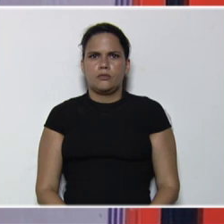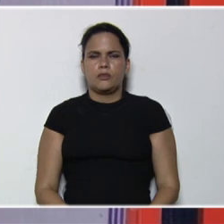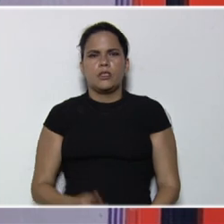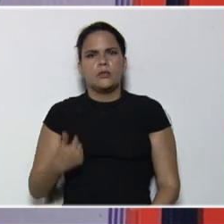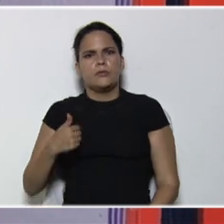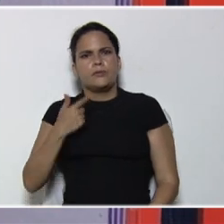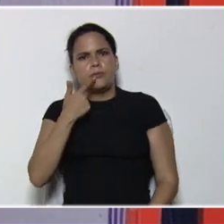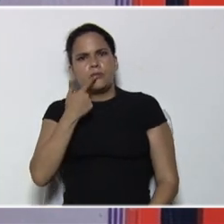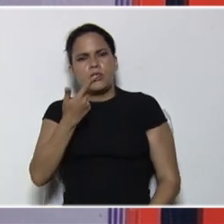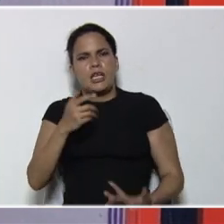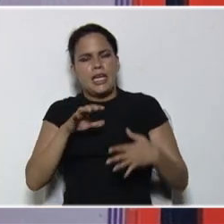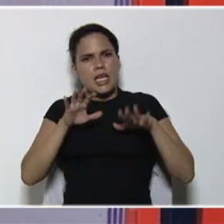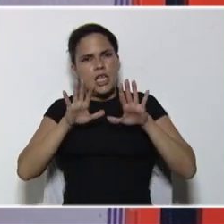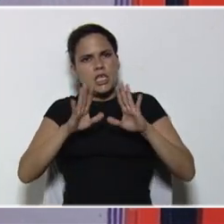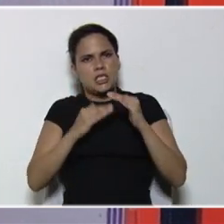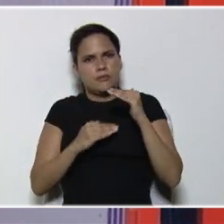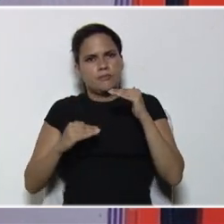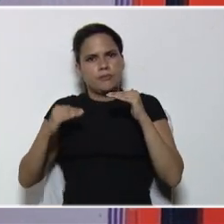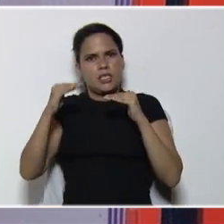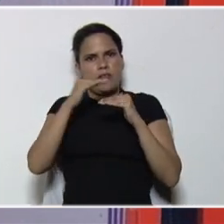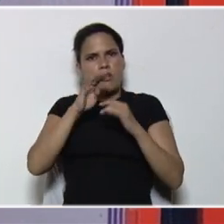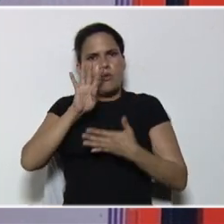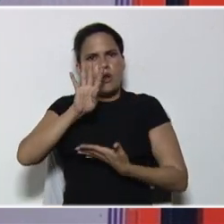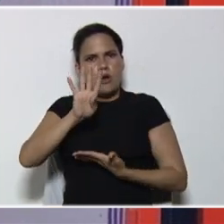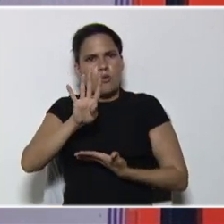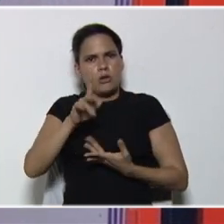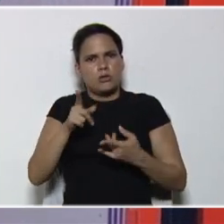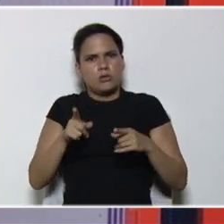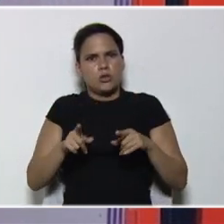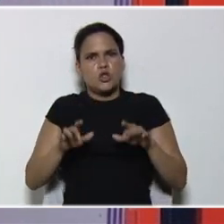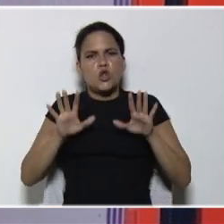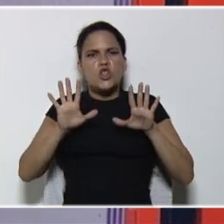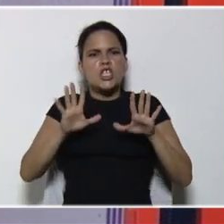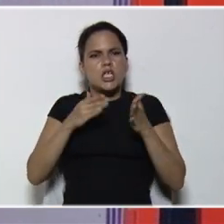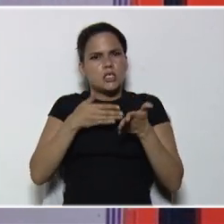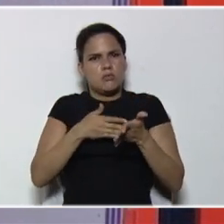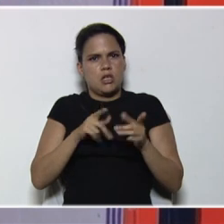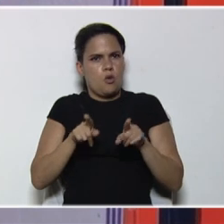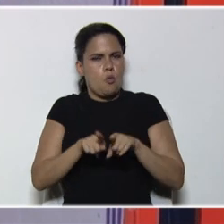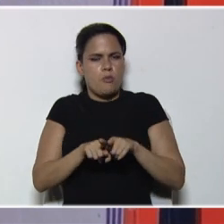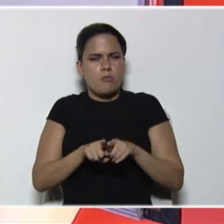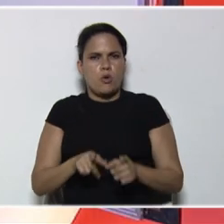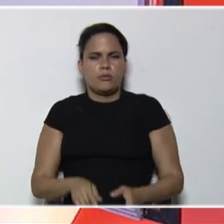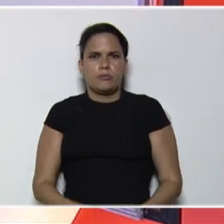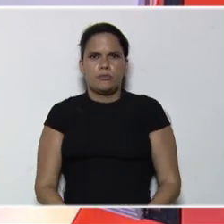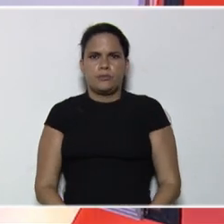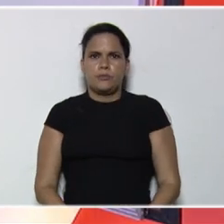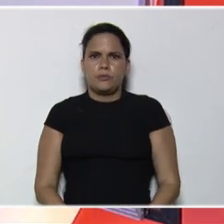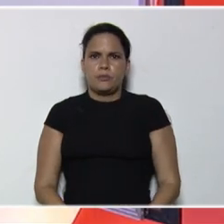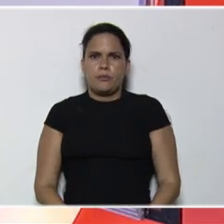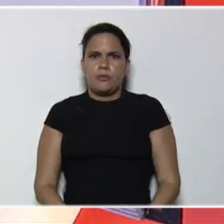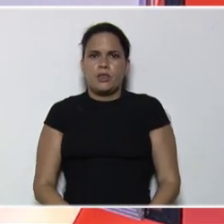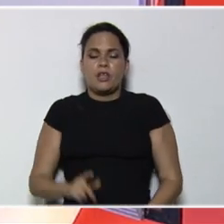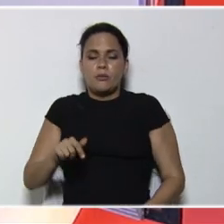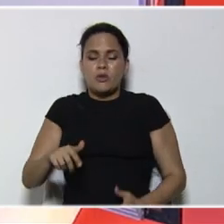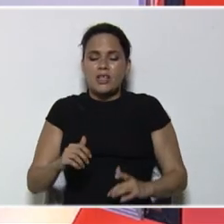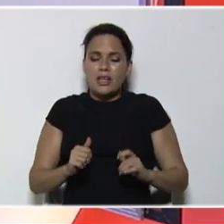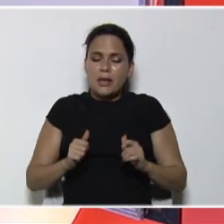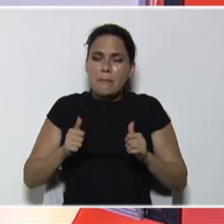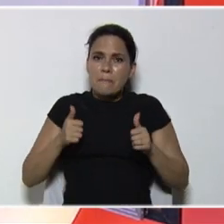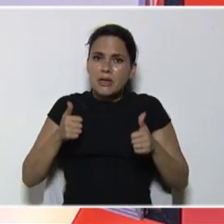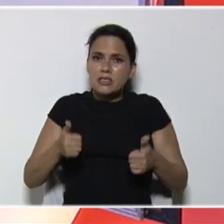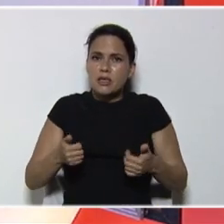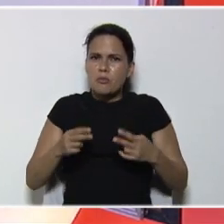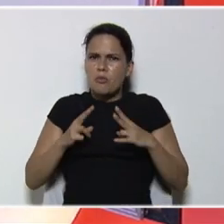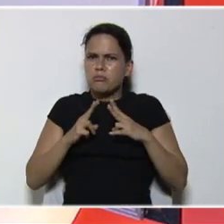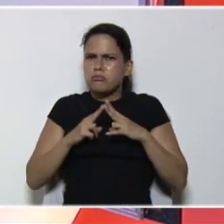decía, que 10 elevado a la 4, son, 10.000, que es en el momento, en que empezamos, a conocer de este